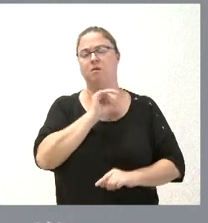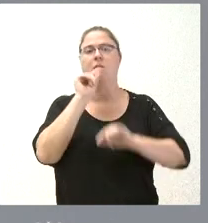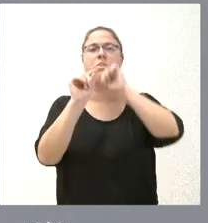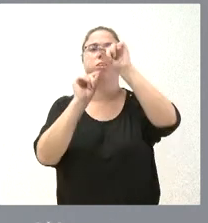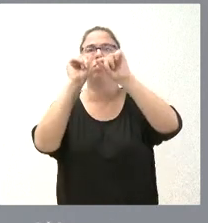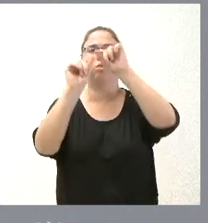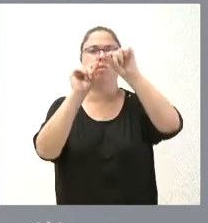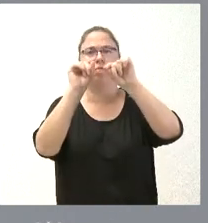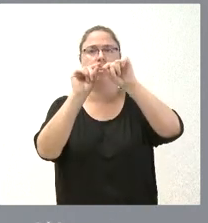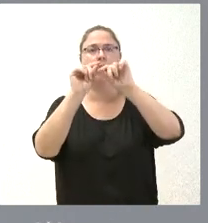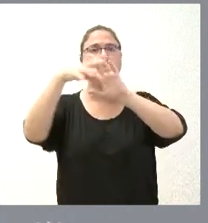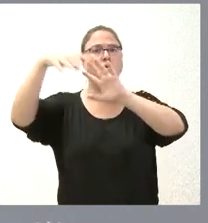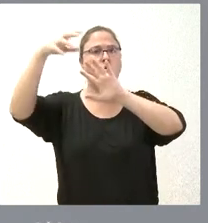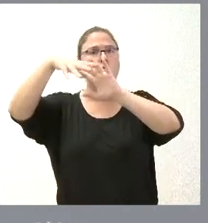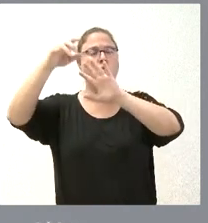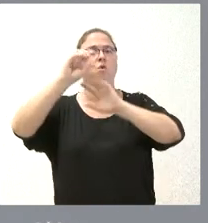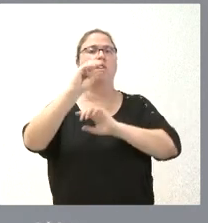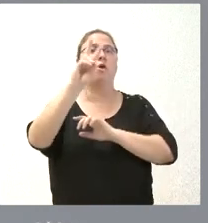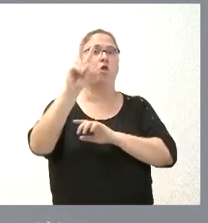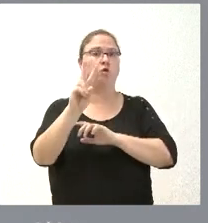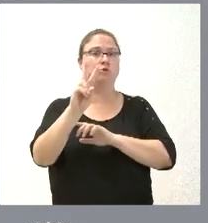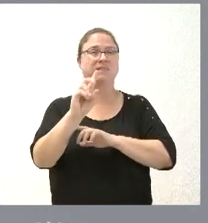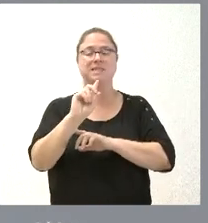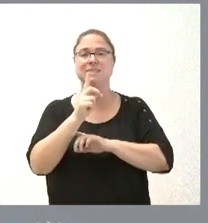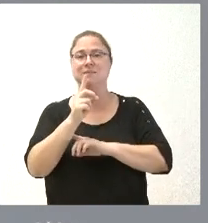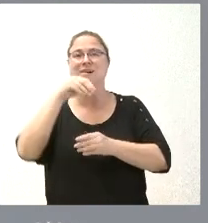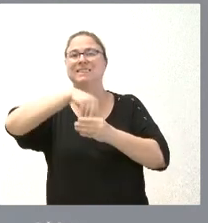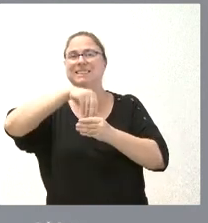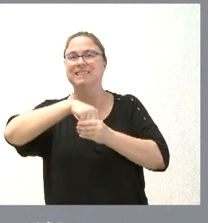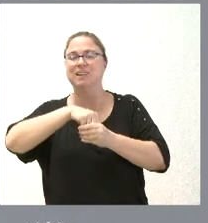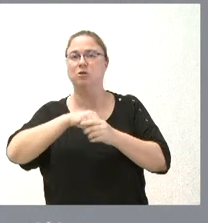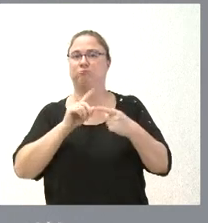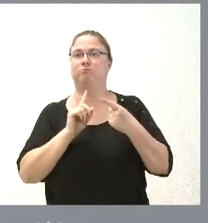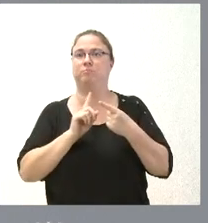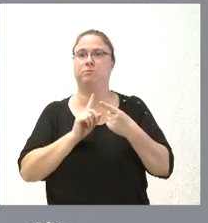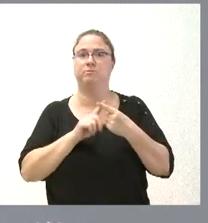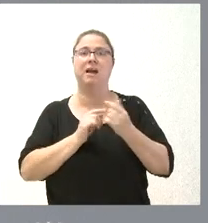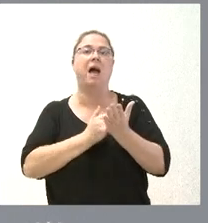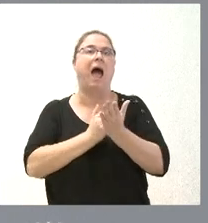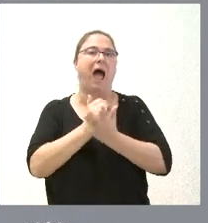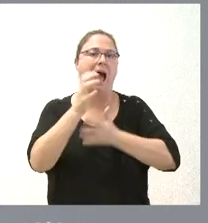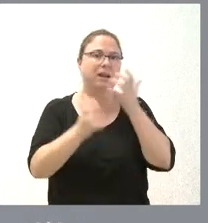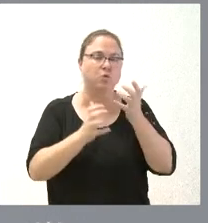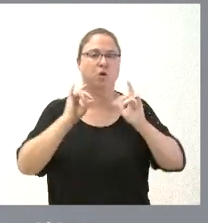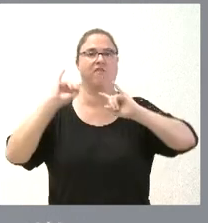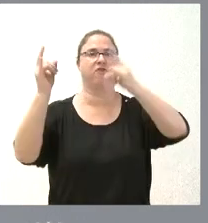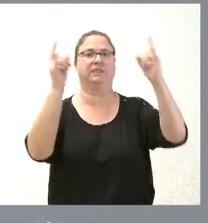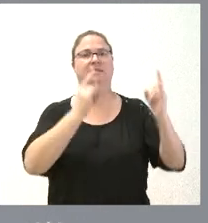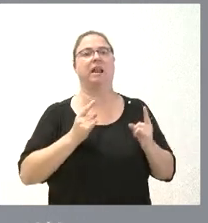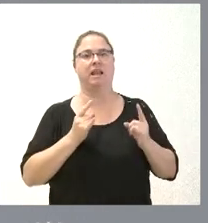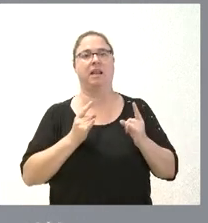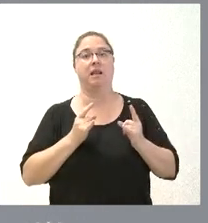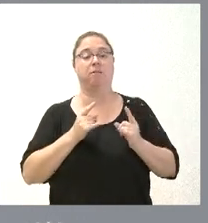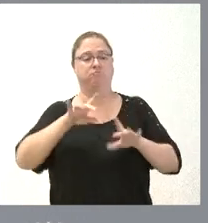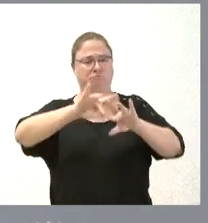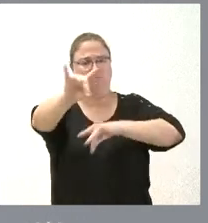los principales sumideros de CO2 en las comunidades de interior básicamente son la agricultura y el sector forestal una comunidad que